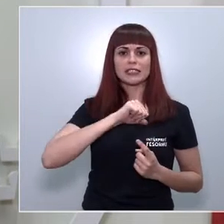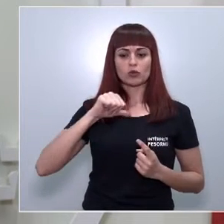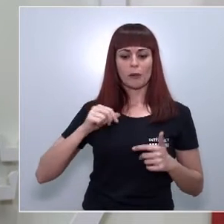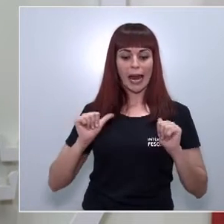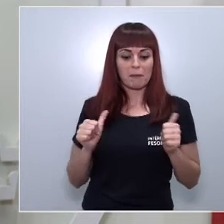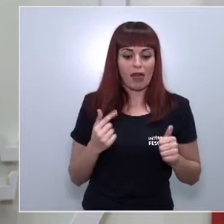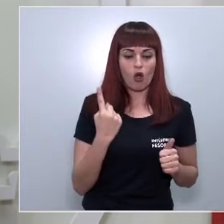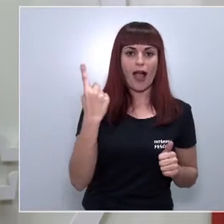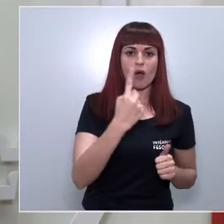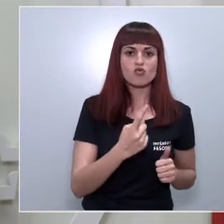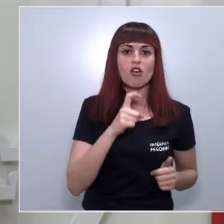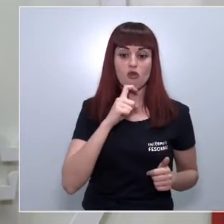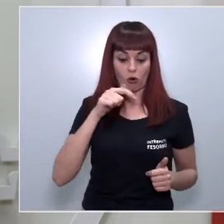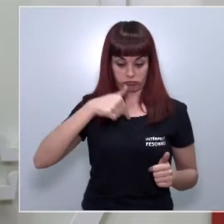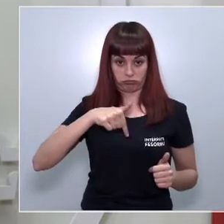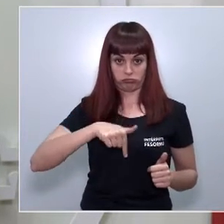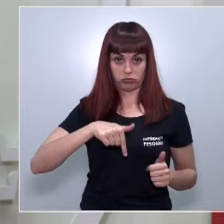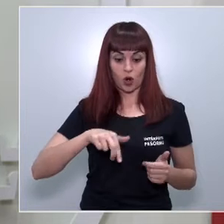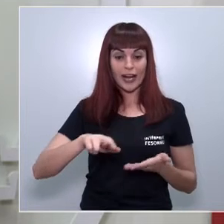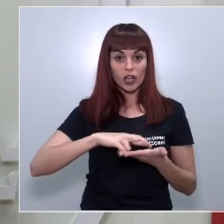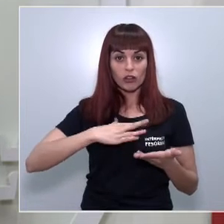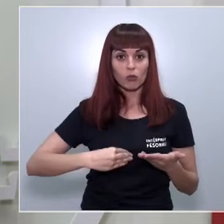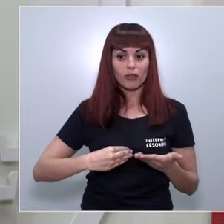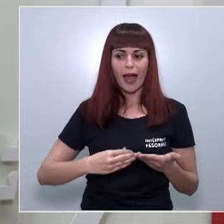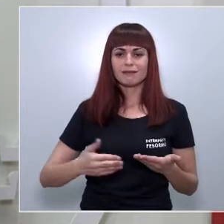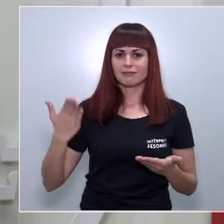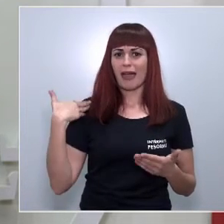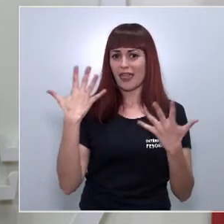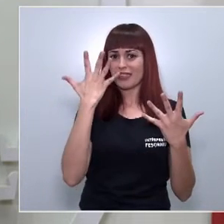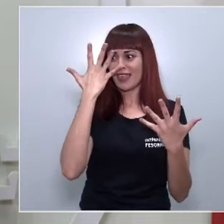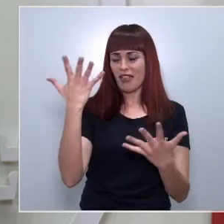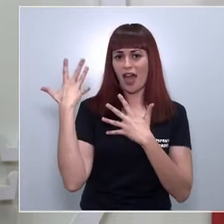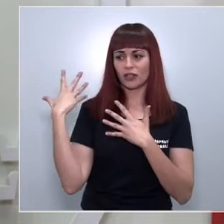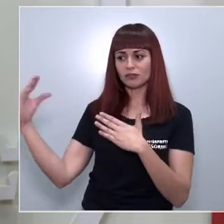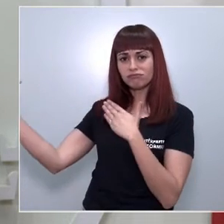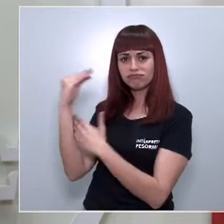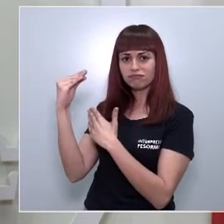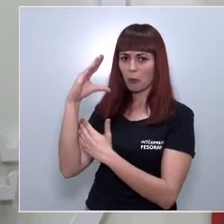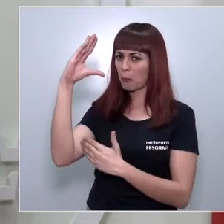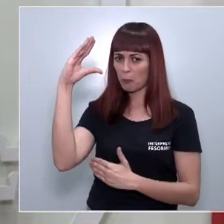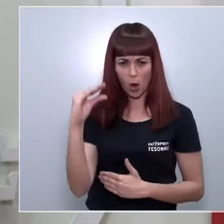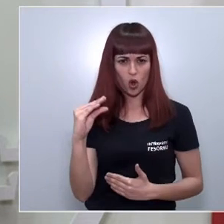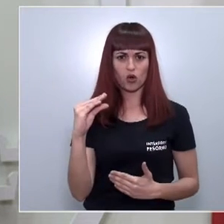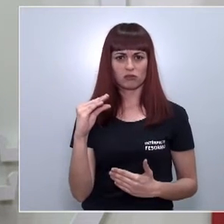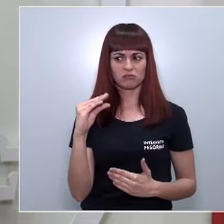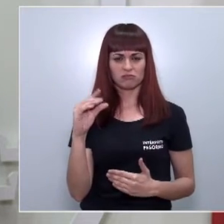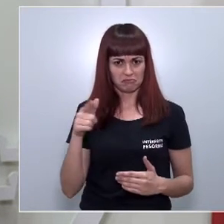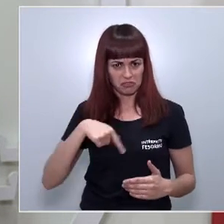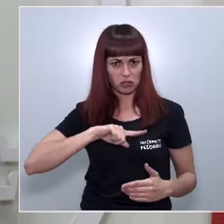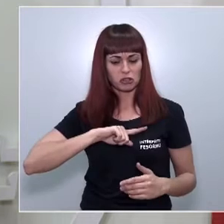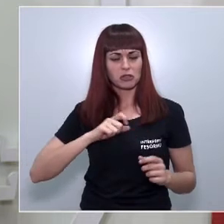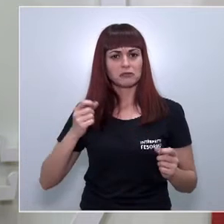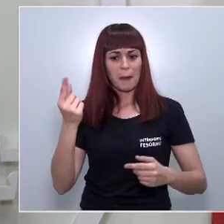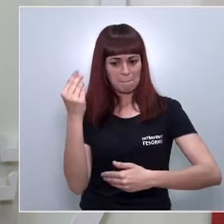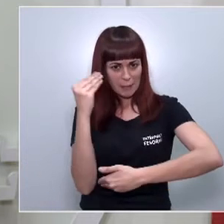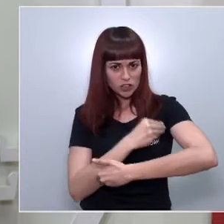Nuestra región está infrafinanciada desde hace una década y, a pesar de ello, hemos reforzado el nivel de inversión